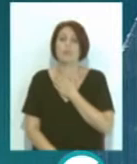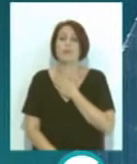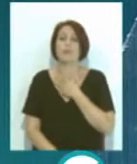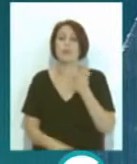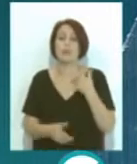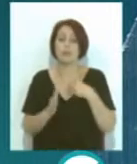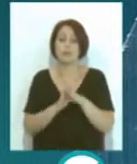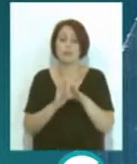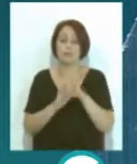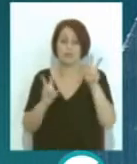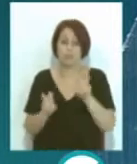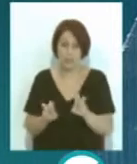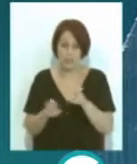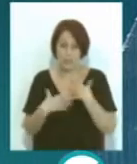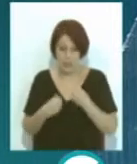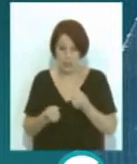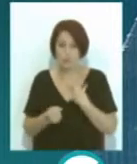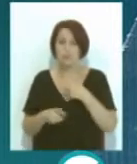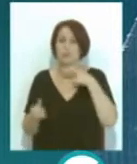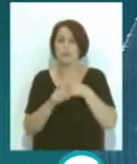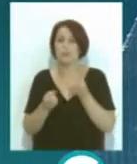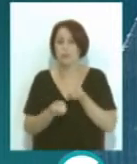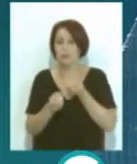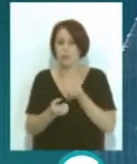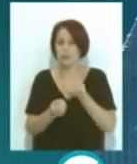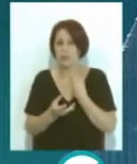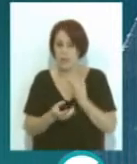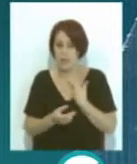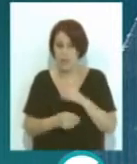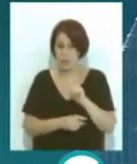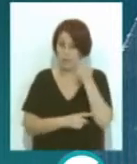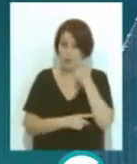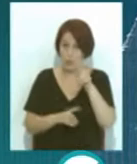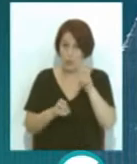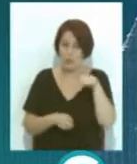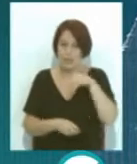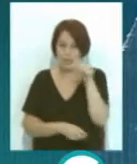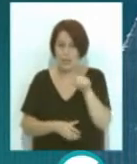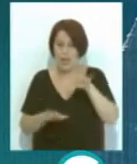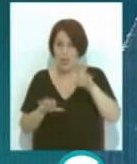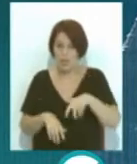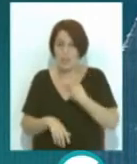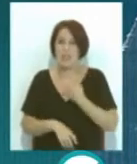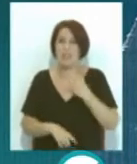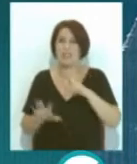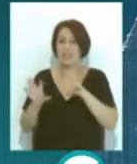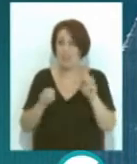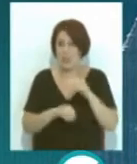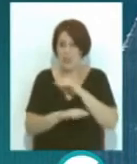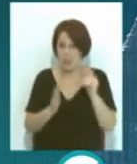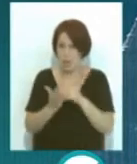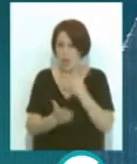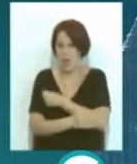Y seguimos en el ámbito sanitario para contarles acerca de un nuevo hito porque esta semana Cádiz ha superado las 700.000